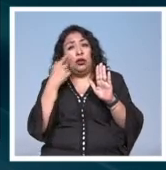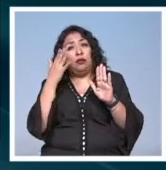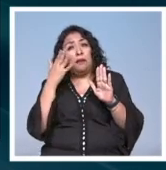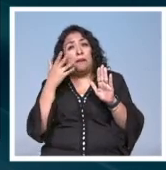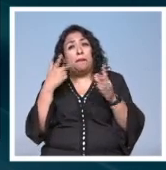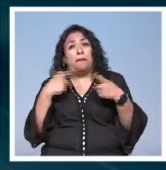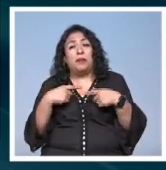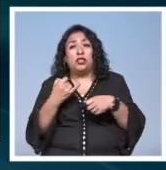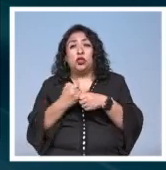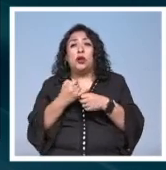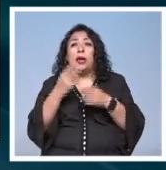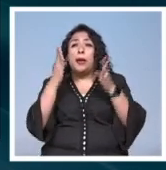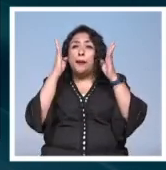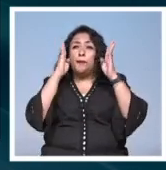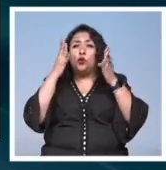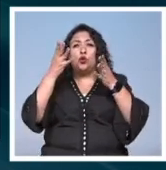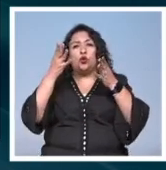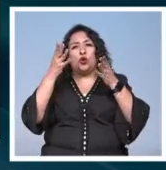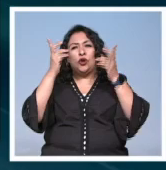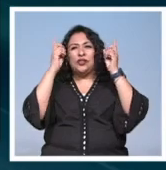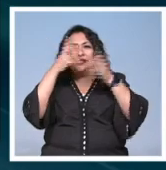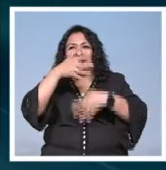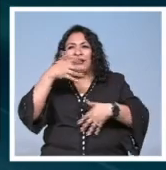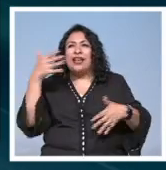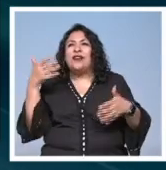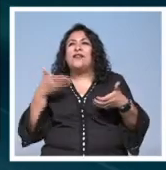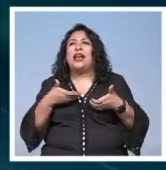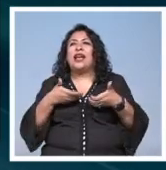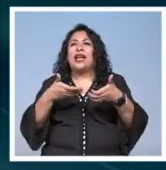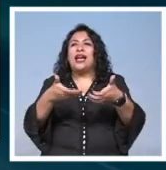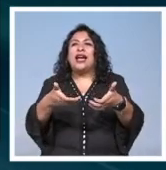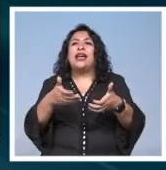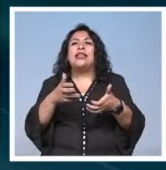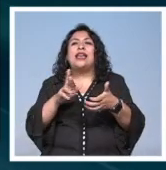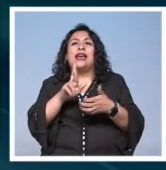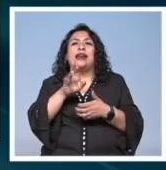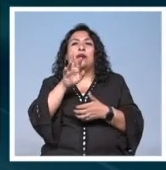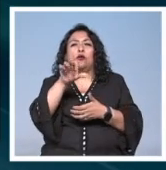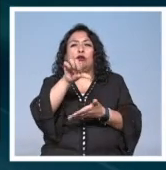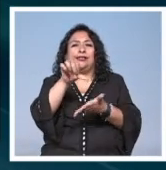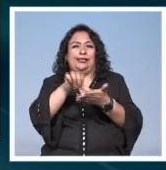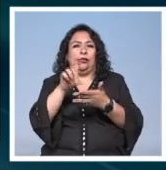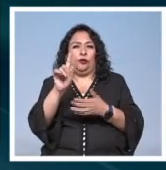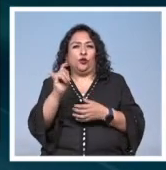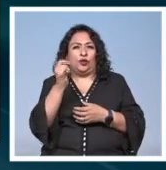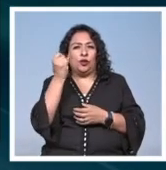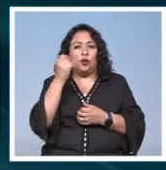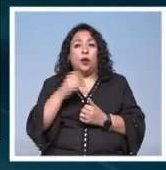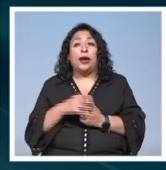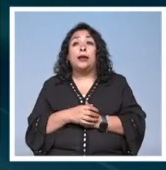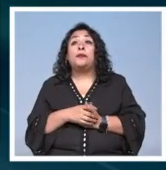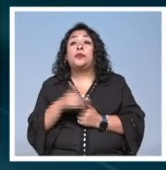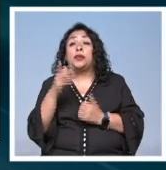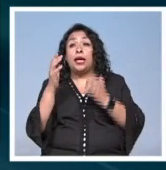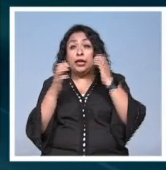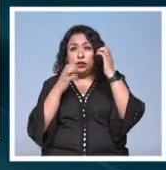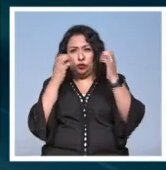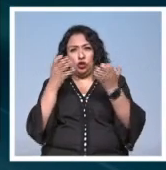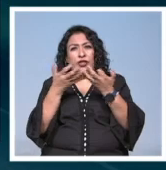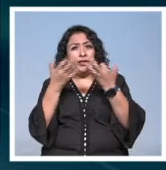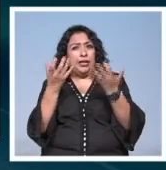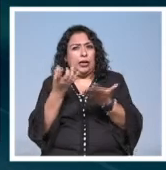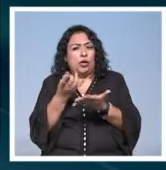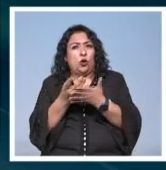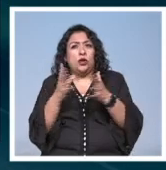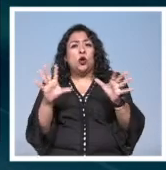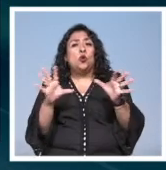de burro cebra que se encuentra en la calle Revolución en el centro de Tijuana. La exposición Tierras Únicas